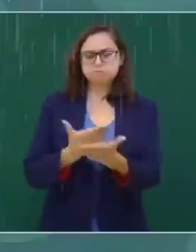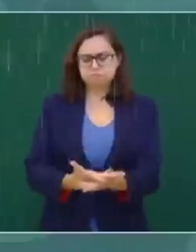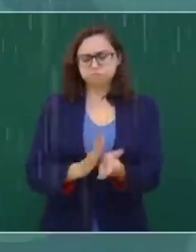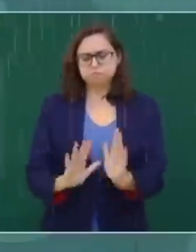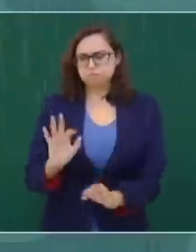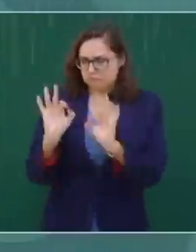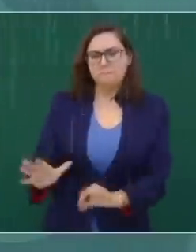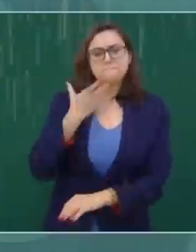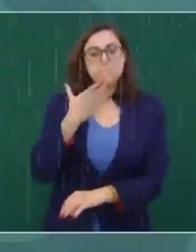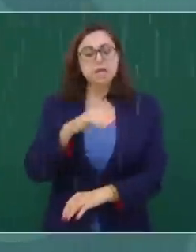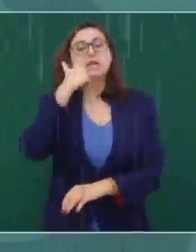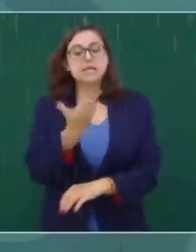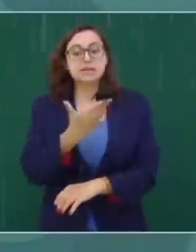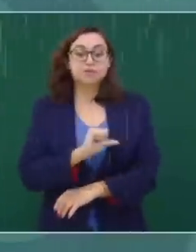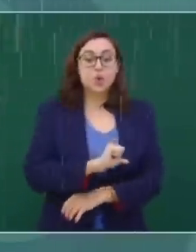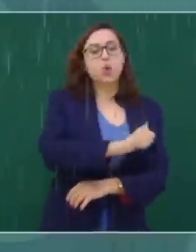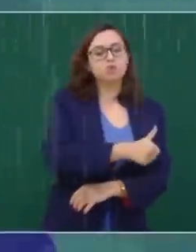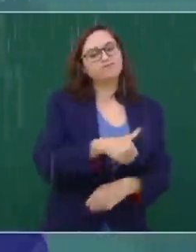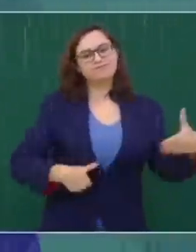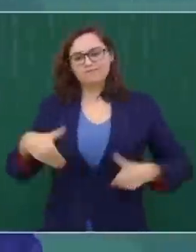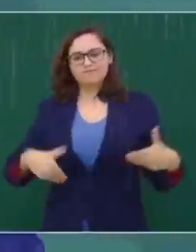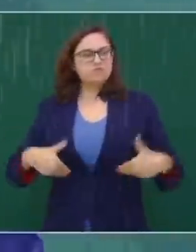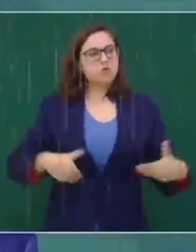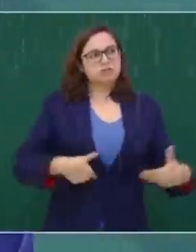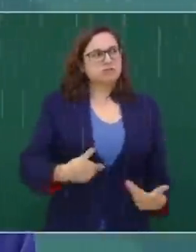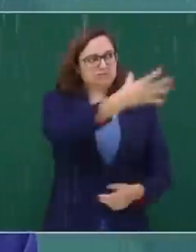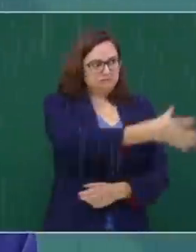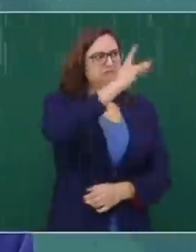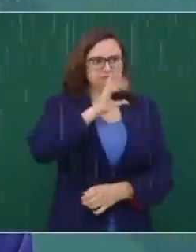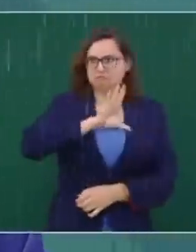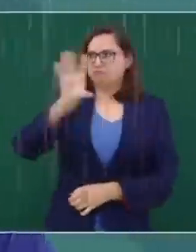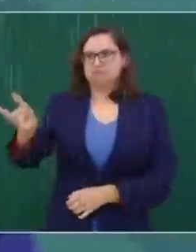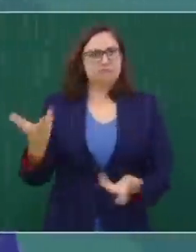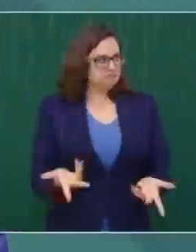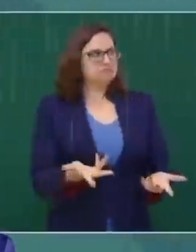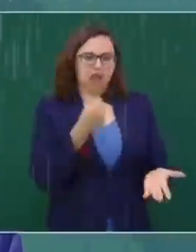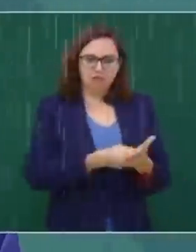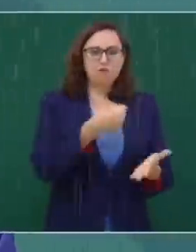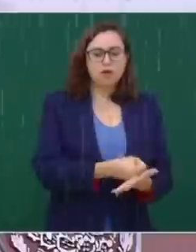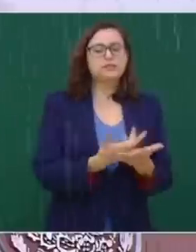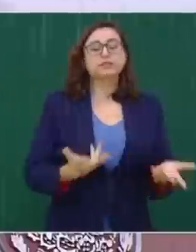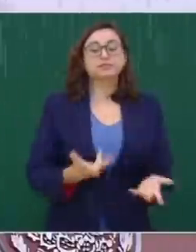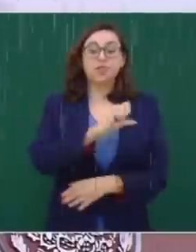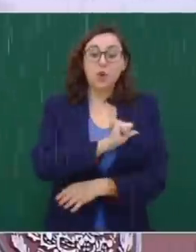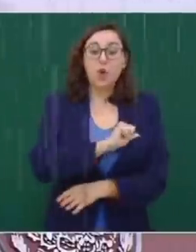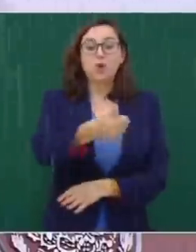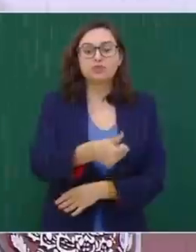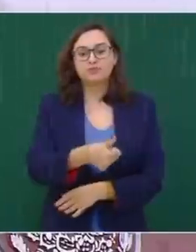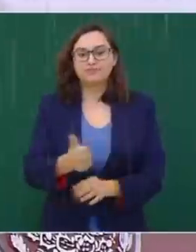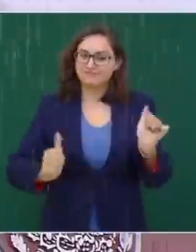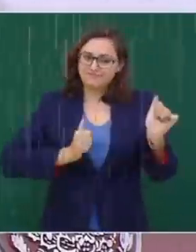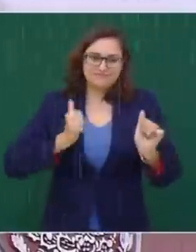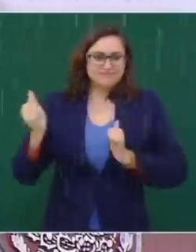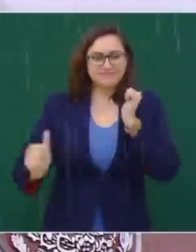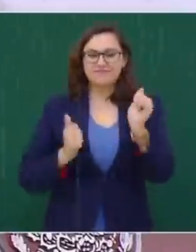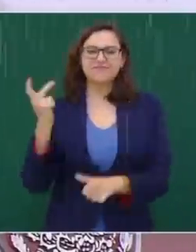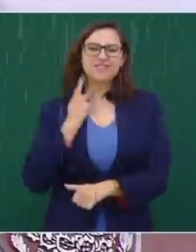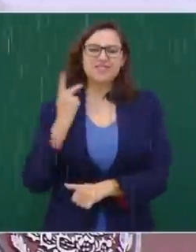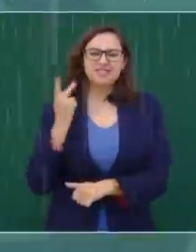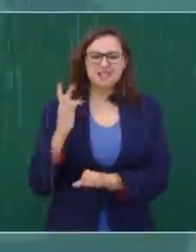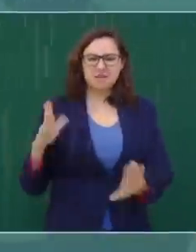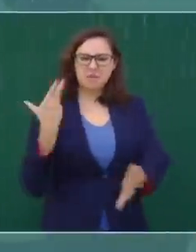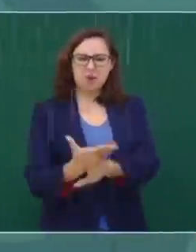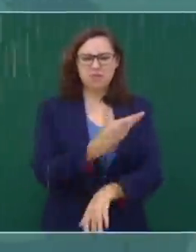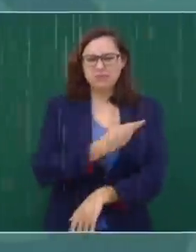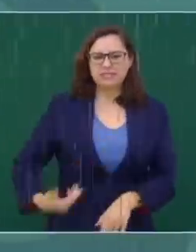inconformes por este método de entrega, que ya no son tomados en cuenta. Otros más, también porque hay politiquería. Están en contra de los